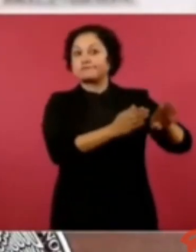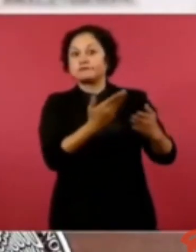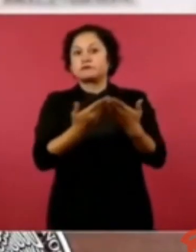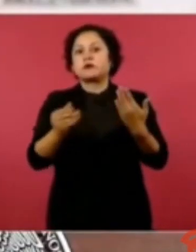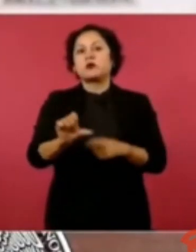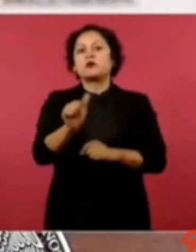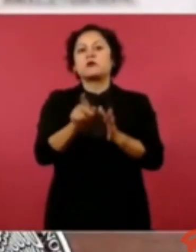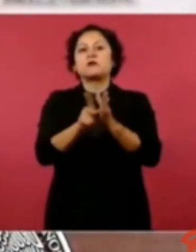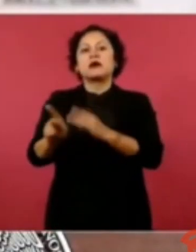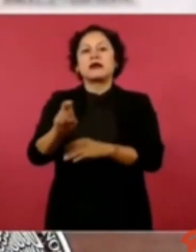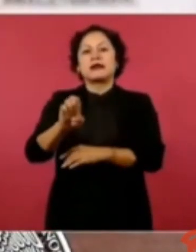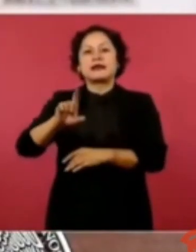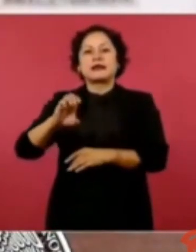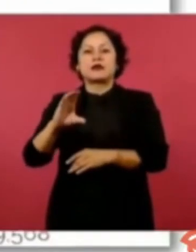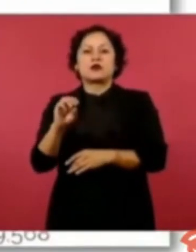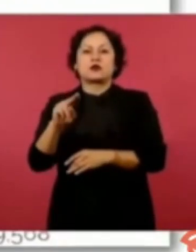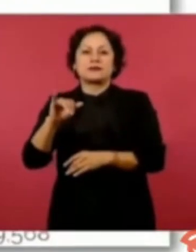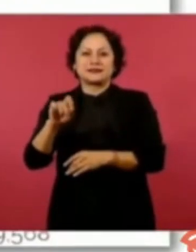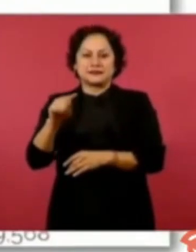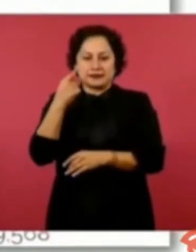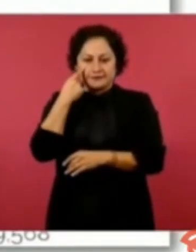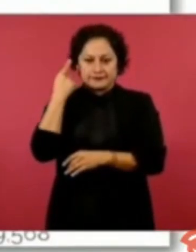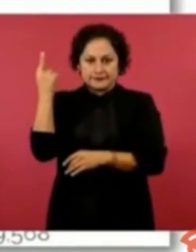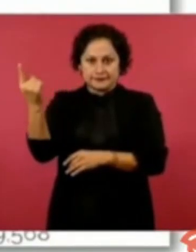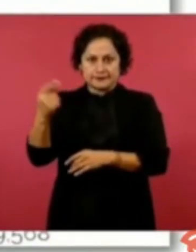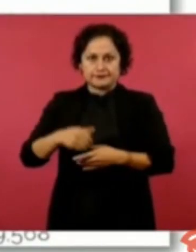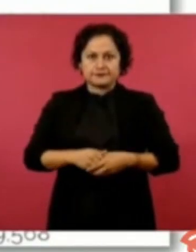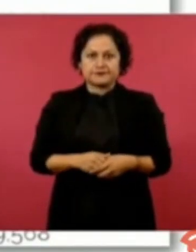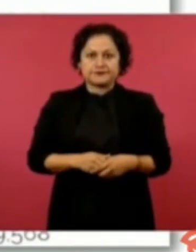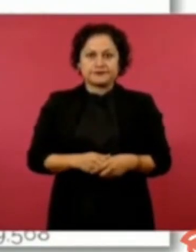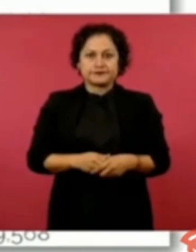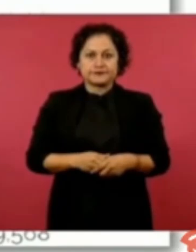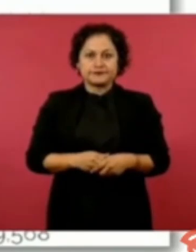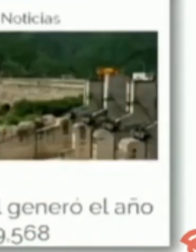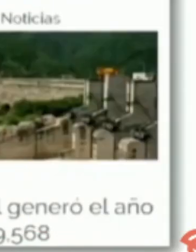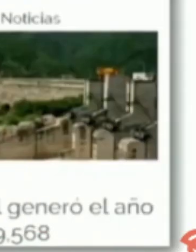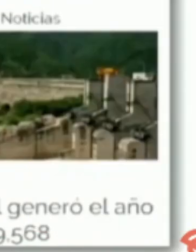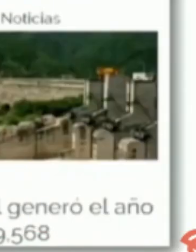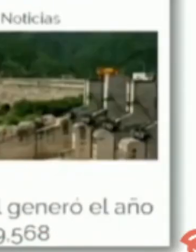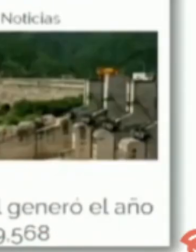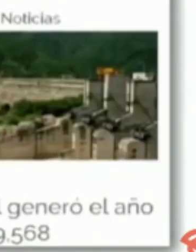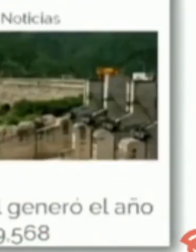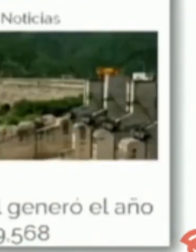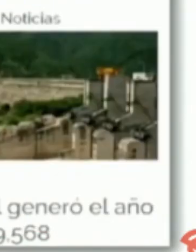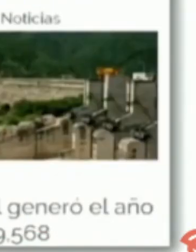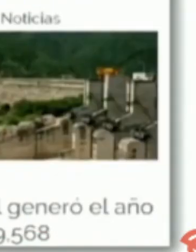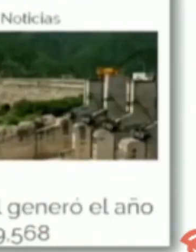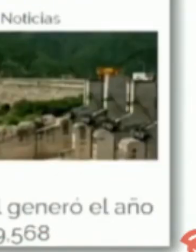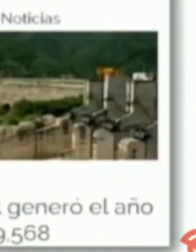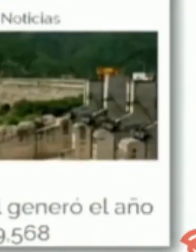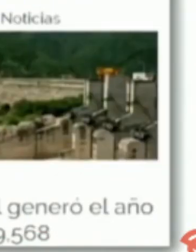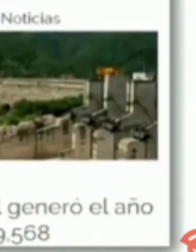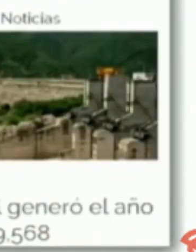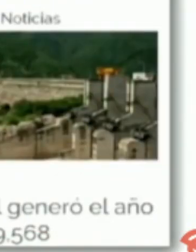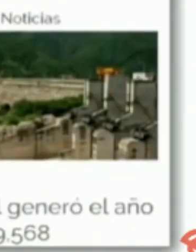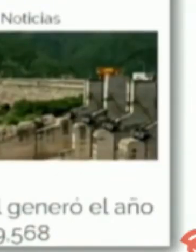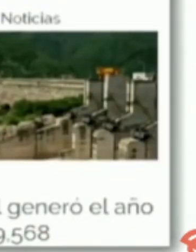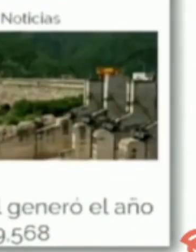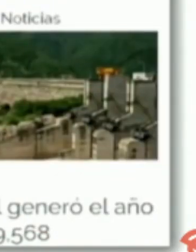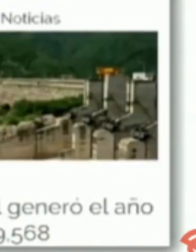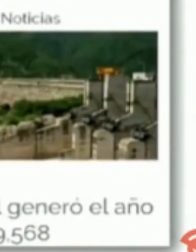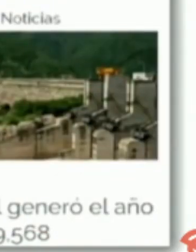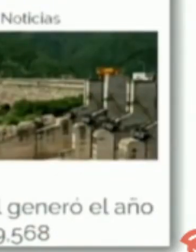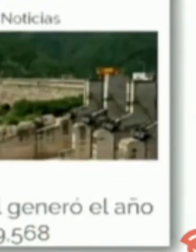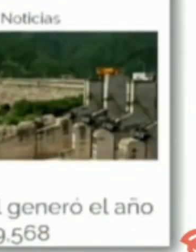que publicó una nota titulada La sequía desplomó 43% generación hidroeléctrica de la